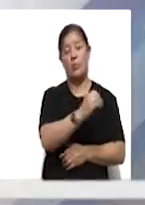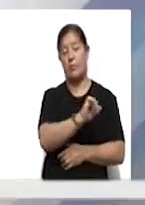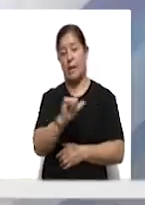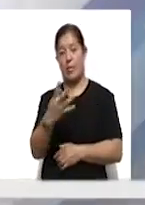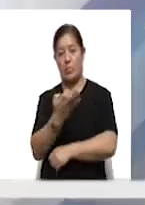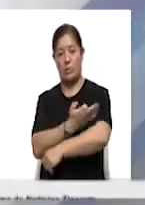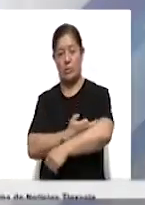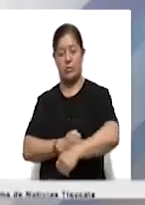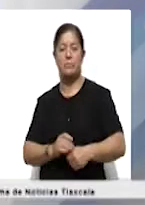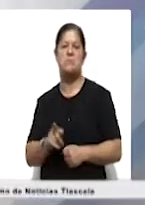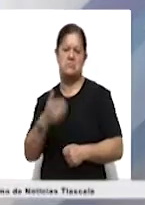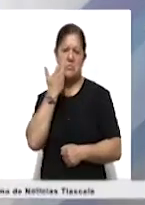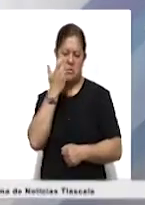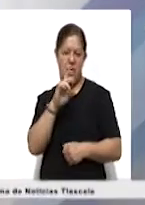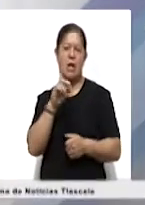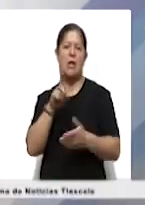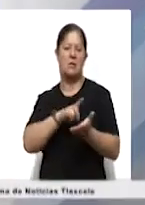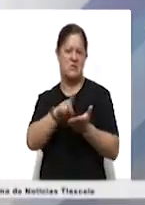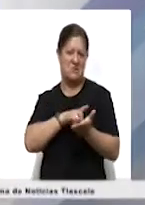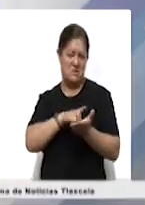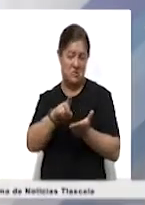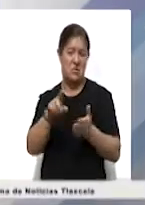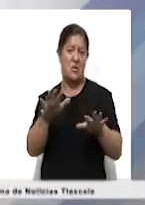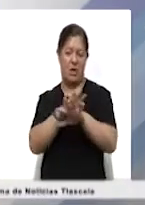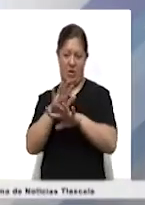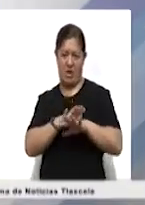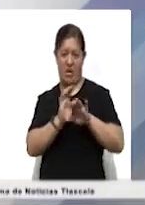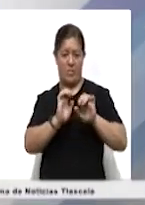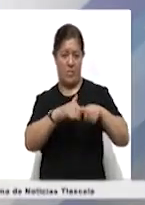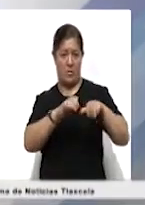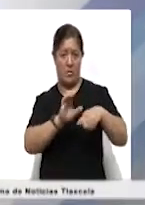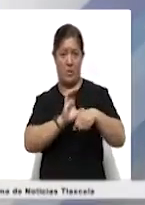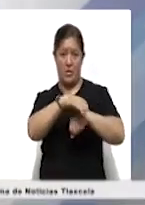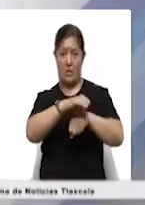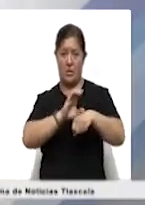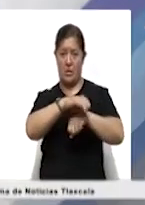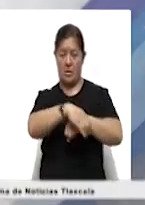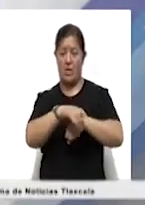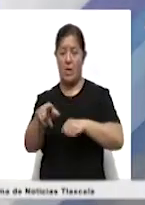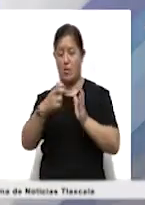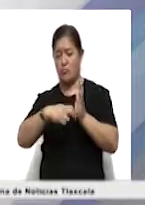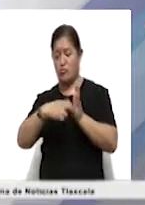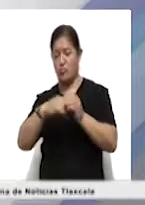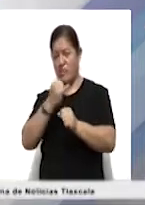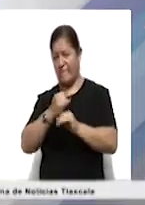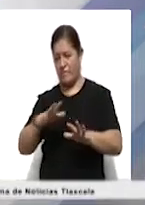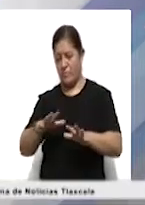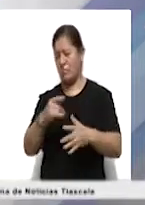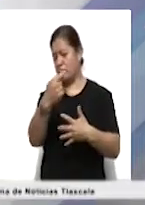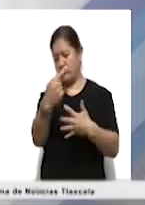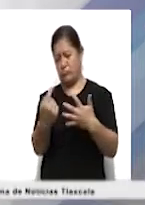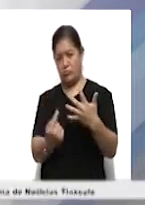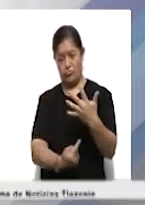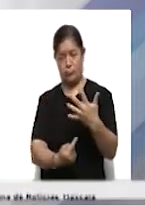cambios de domicilio, inscripciones, correcciones de datos, reincorporaciones, ya todos